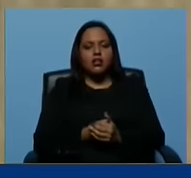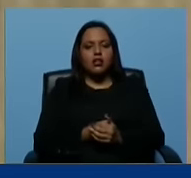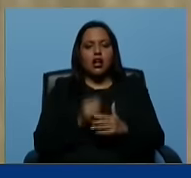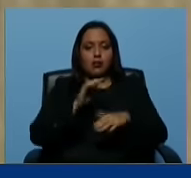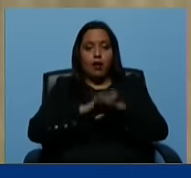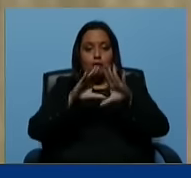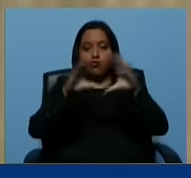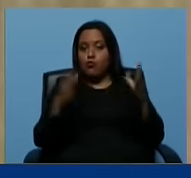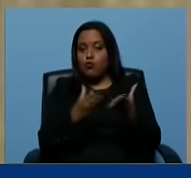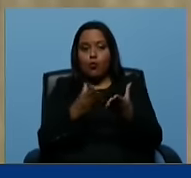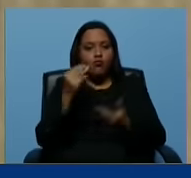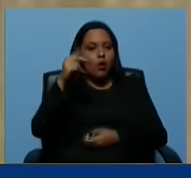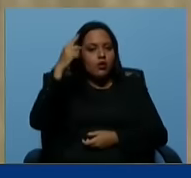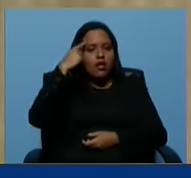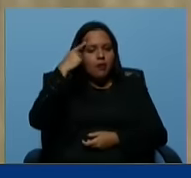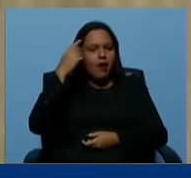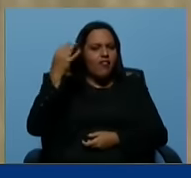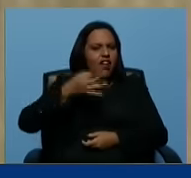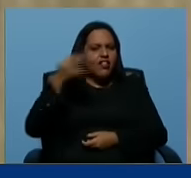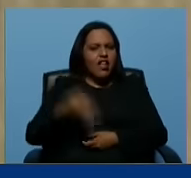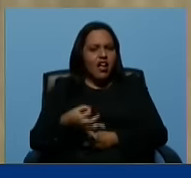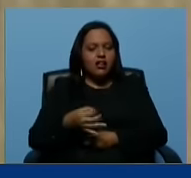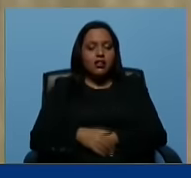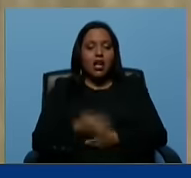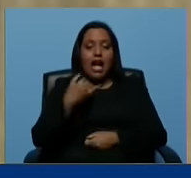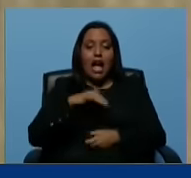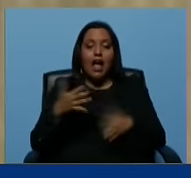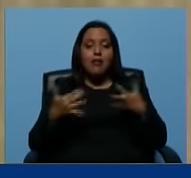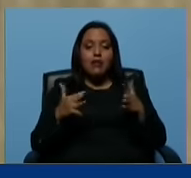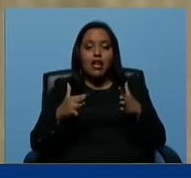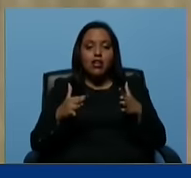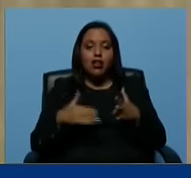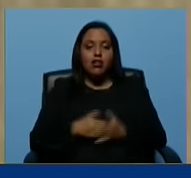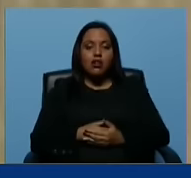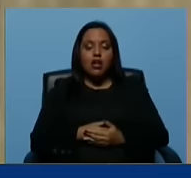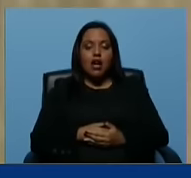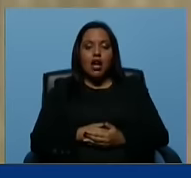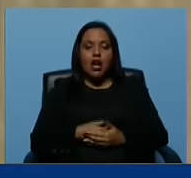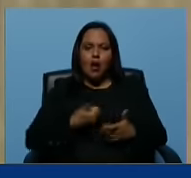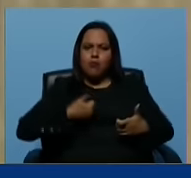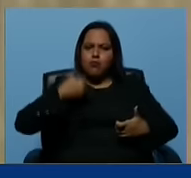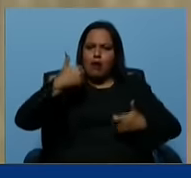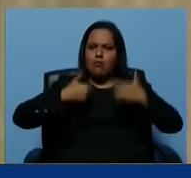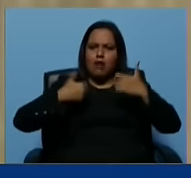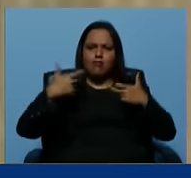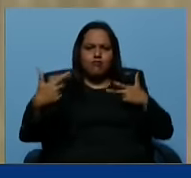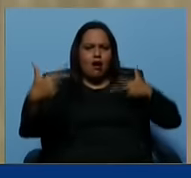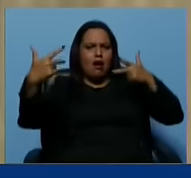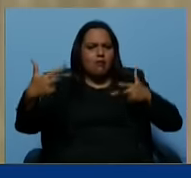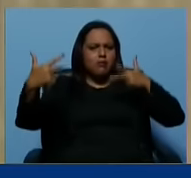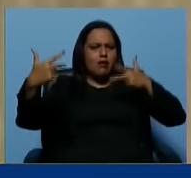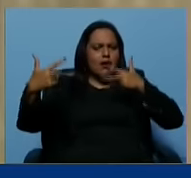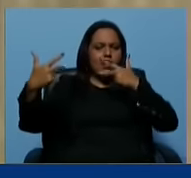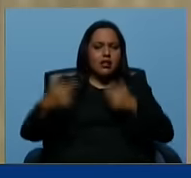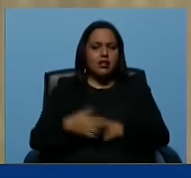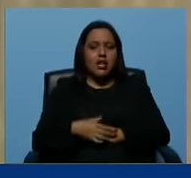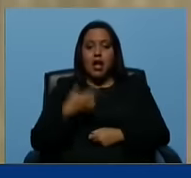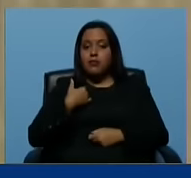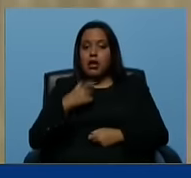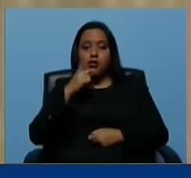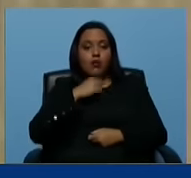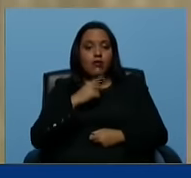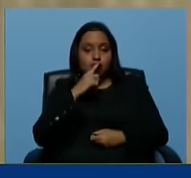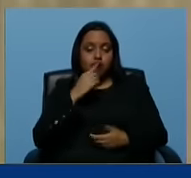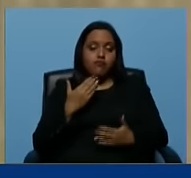mundo no sepa la verdad. Le tienen miedo a los live, a las transmisiones en vivo y a mí no me van a